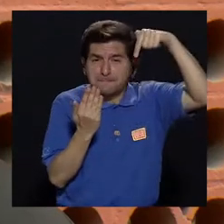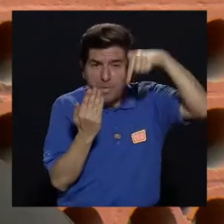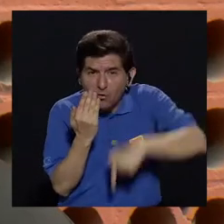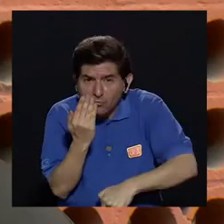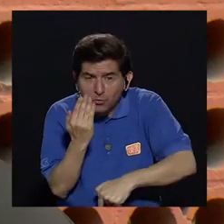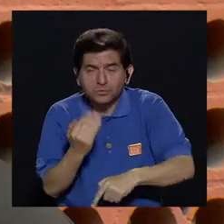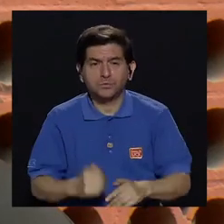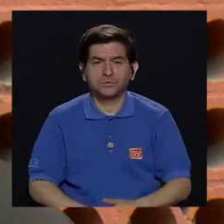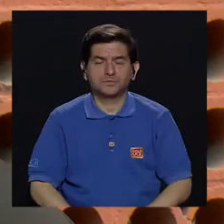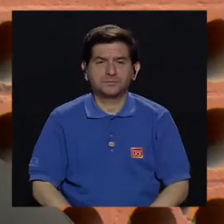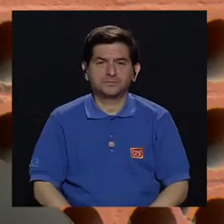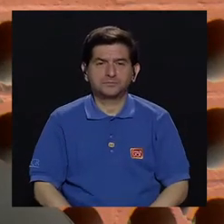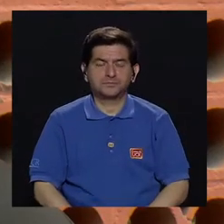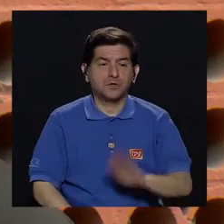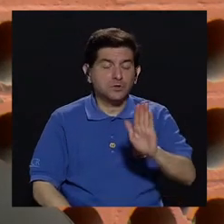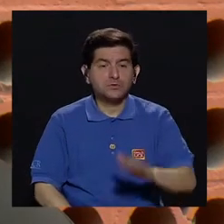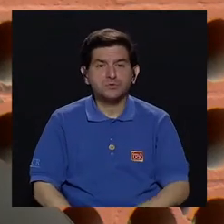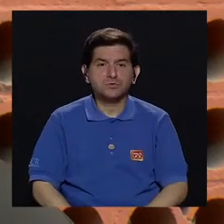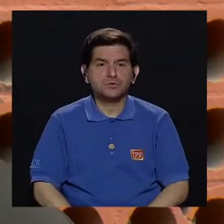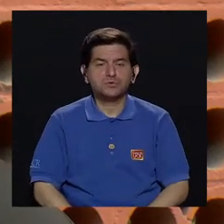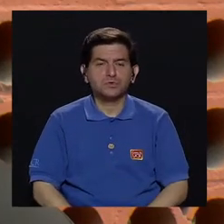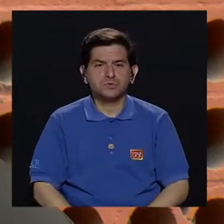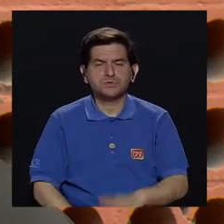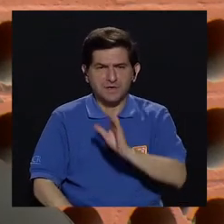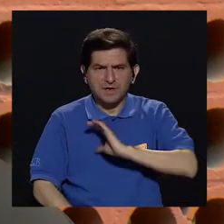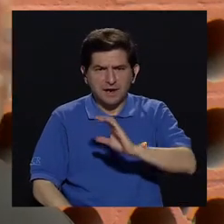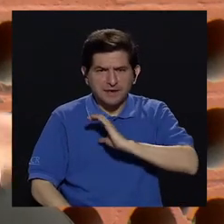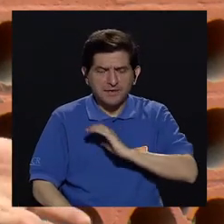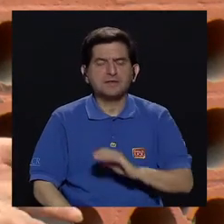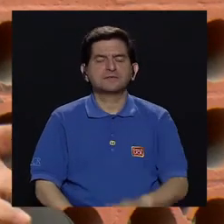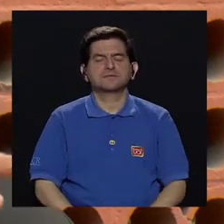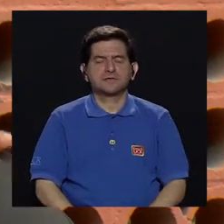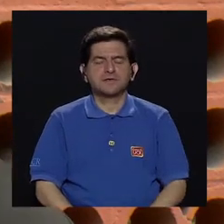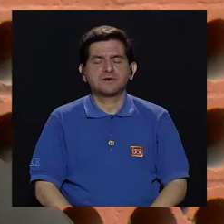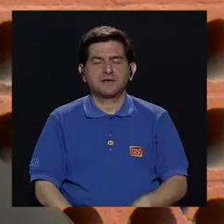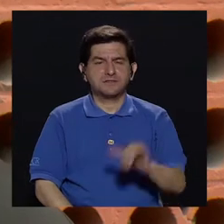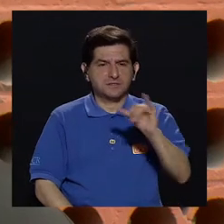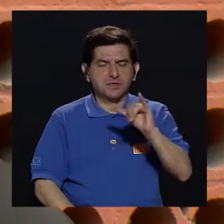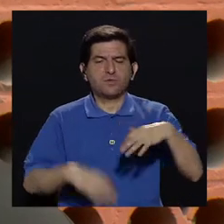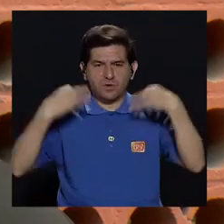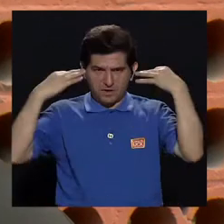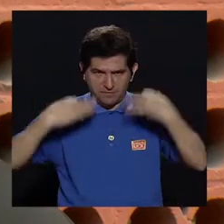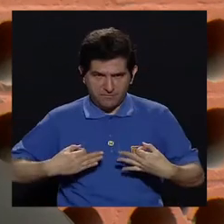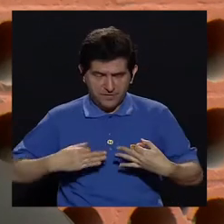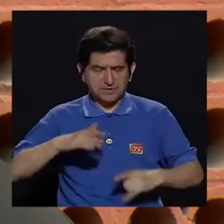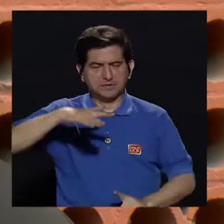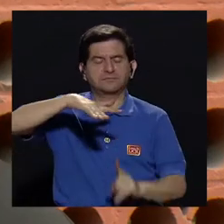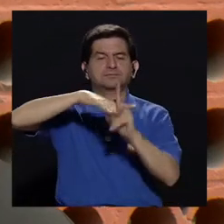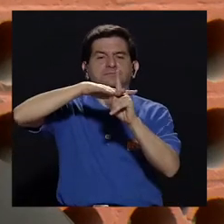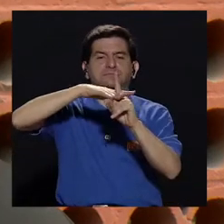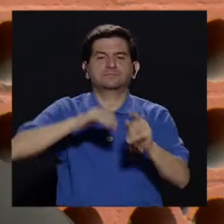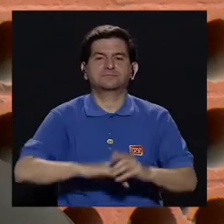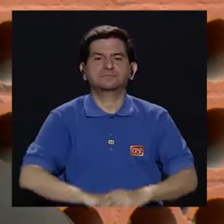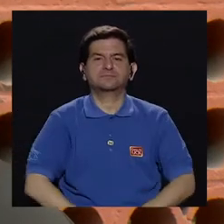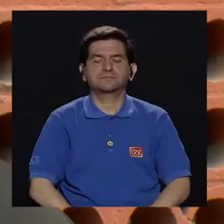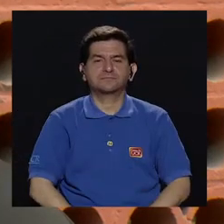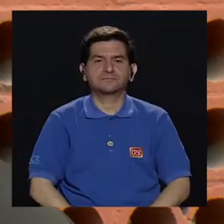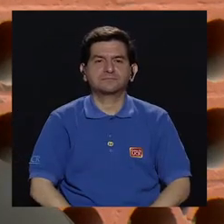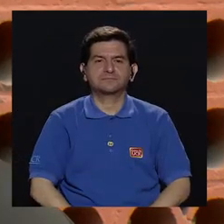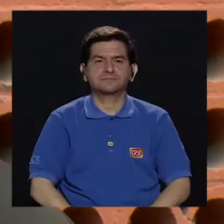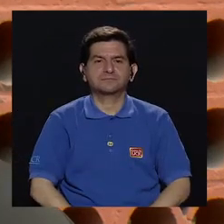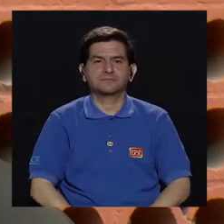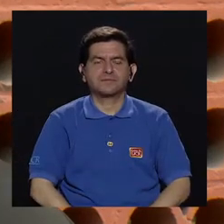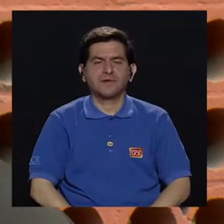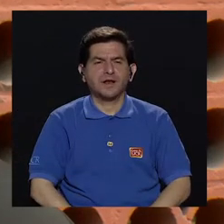pánico y sus signos van a ser tanto conductuales como fisiológicos. Me gustaría